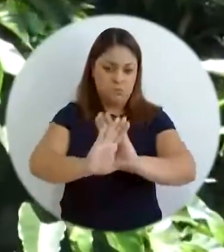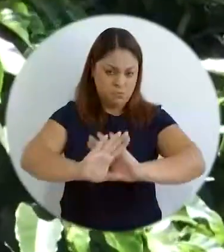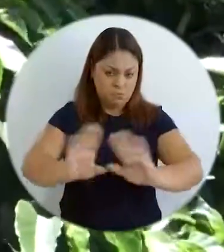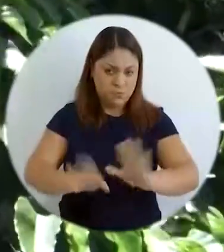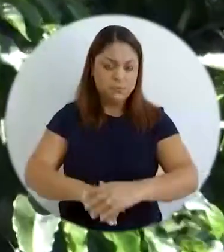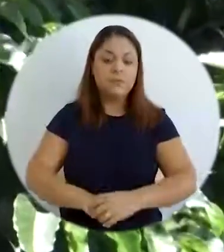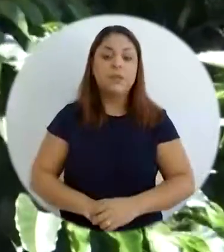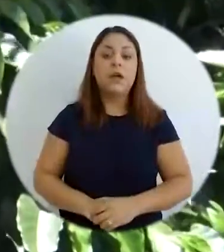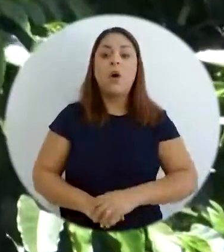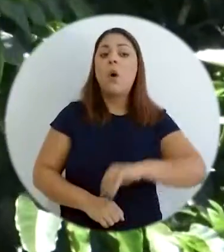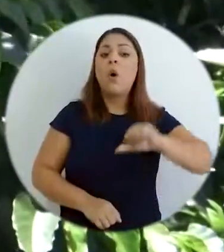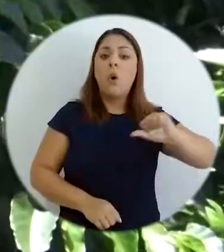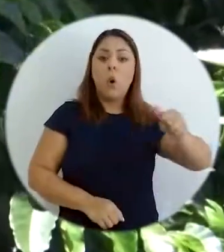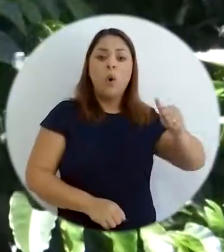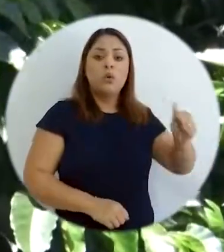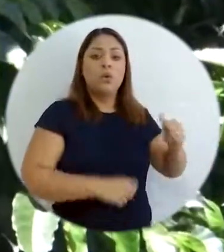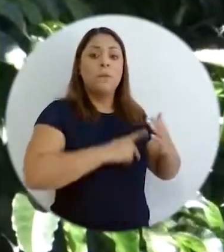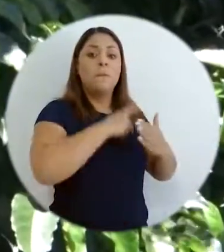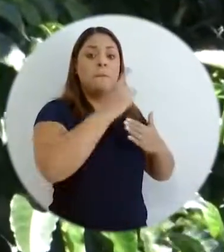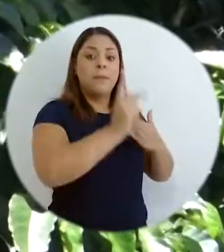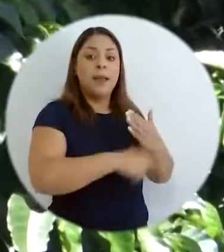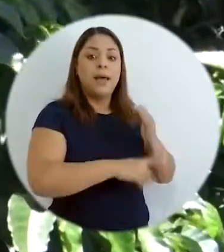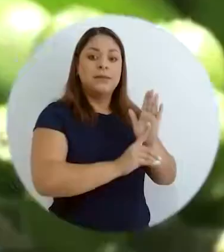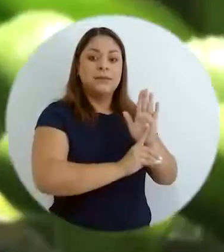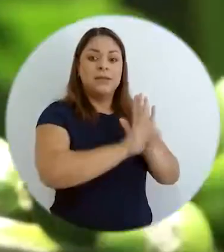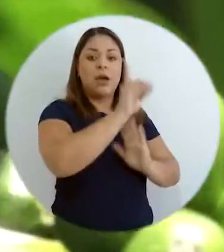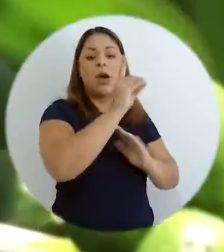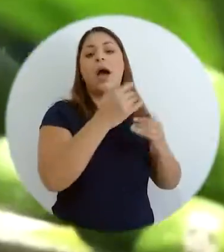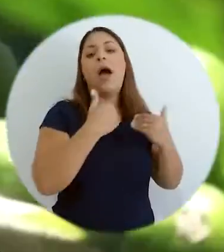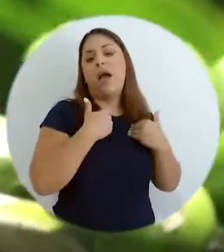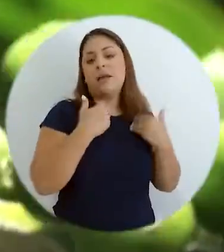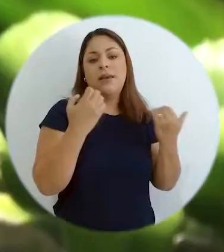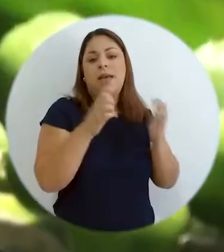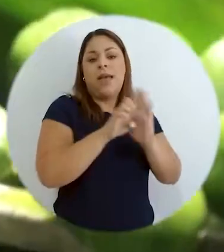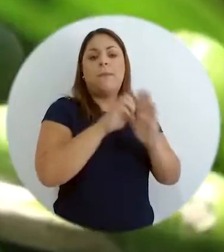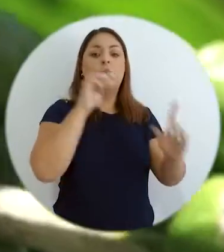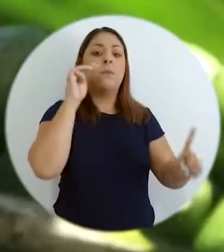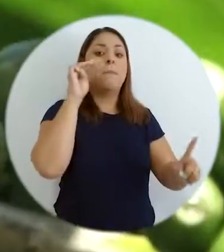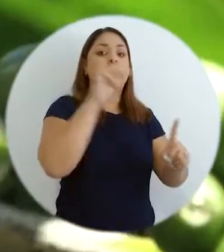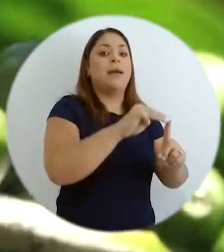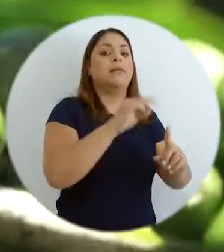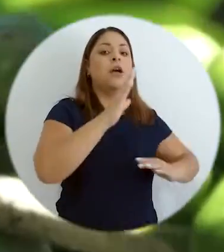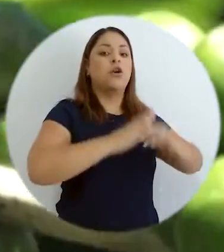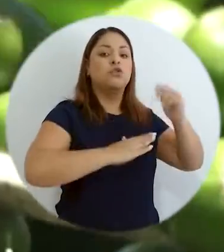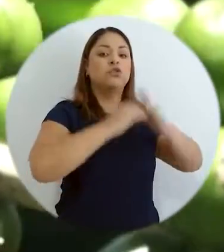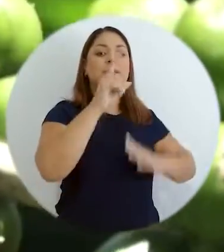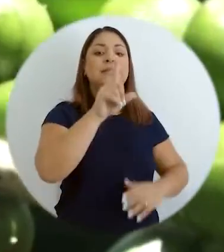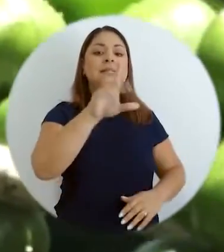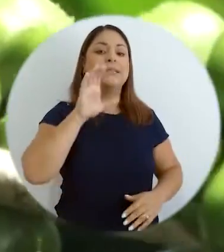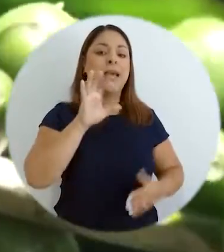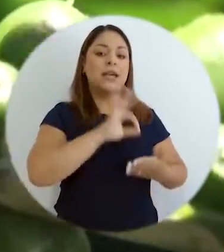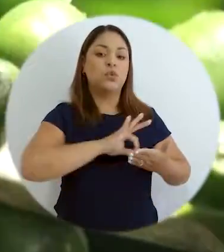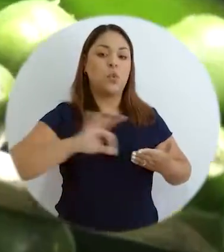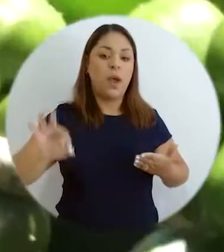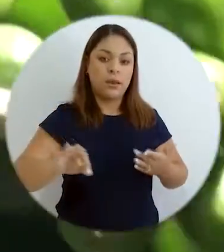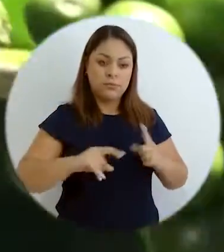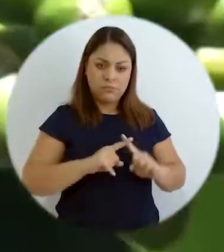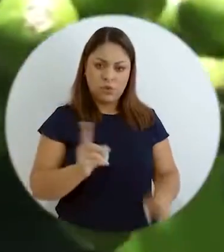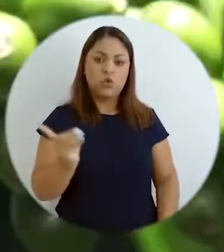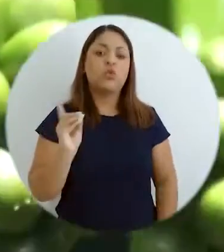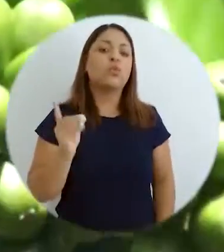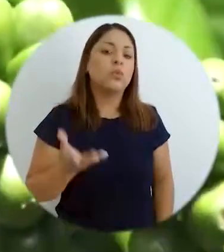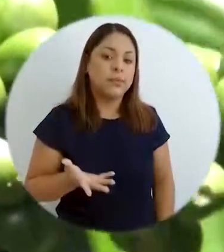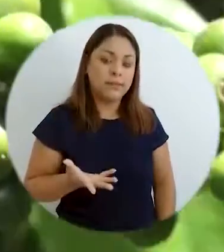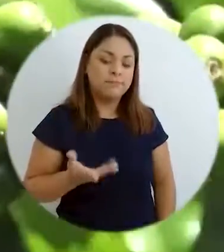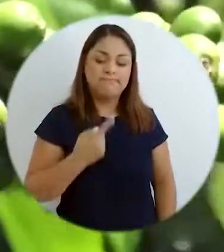es solamente un ejemplo, pero en otros planes de desarrollo, por ejemplo, venía la meta de construir 100 escuelas, pero no